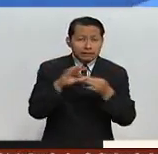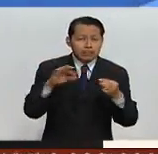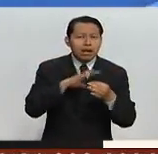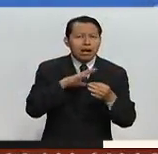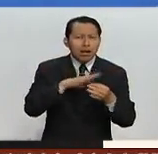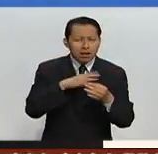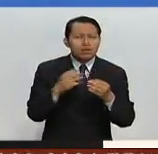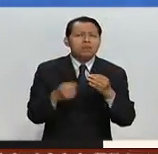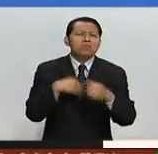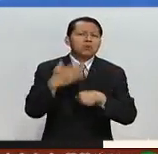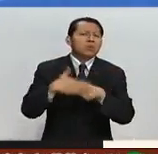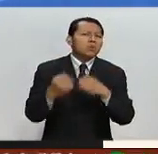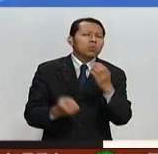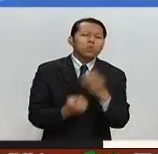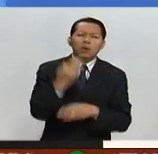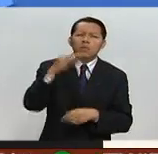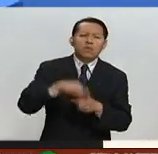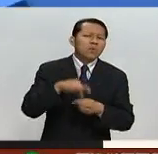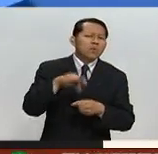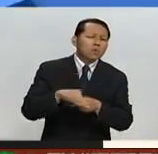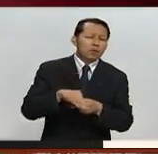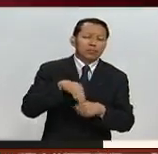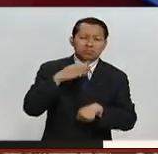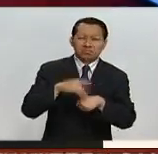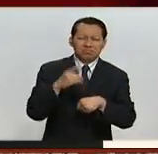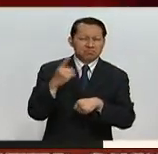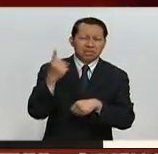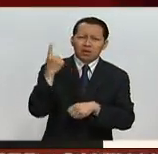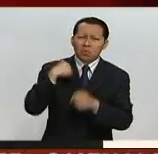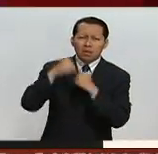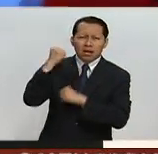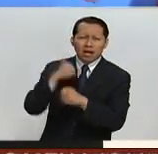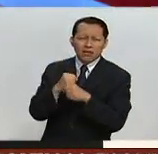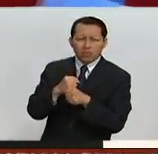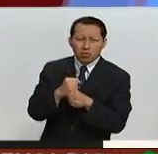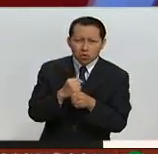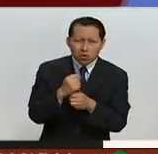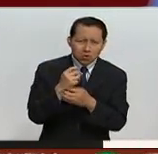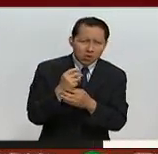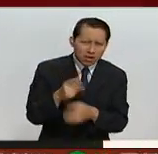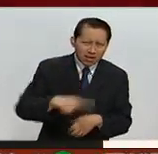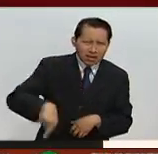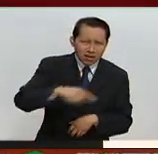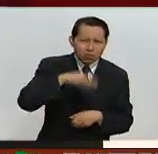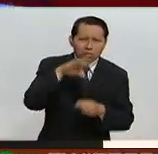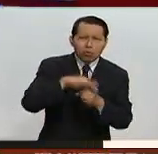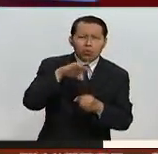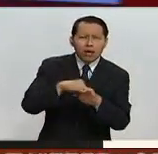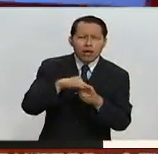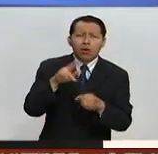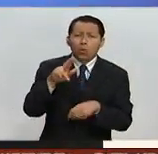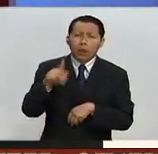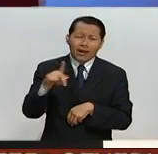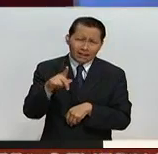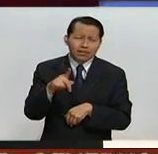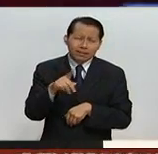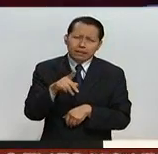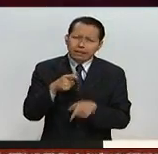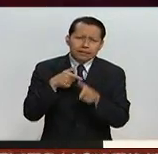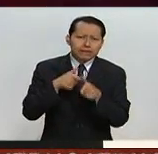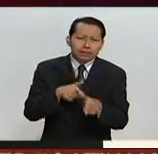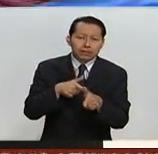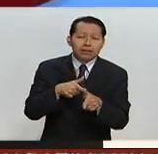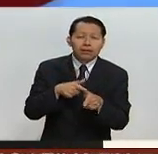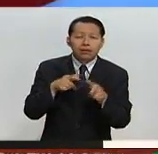buscará un nuevo referéndum. Hay que recordar que apenas hace menos de un año ellos votaron por quedarse dentro del Reino Unido. Ahora van a volver